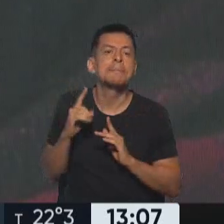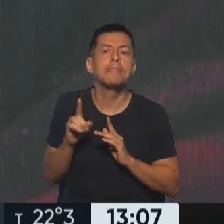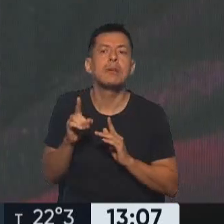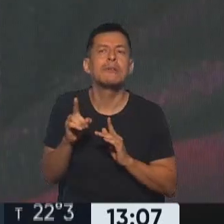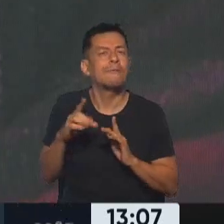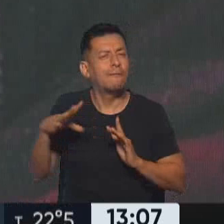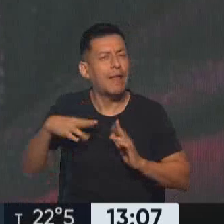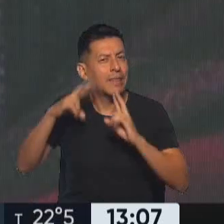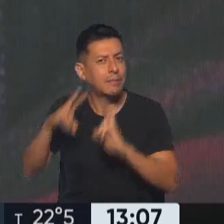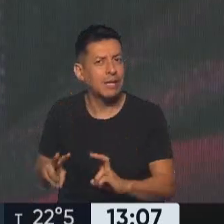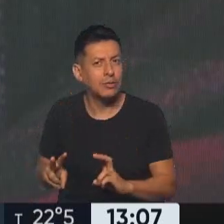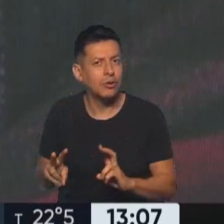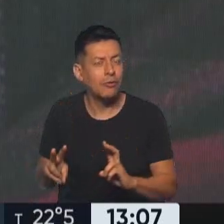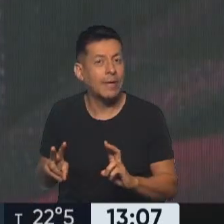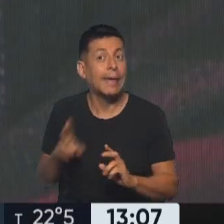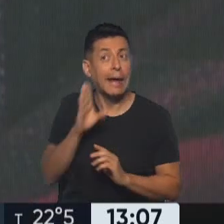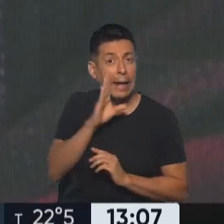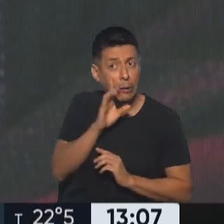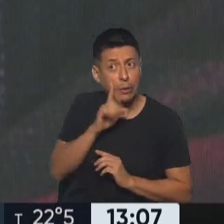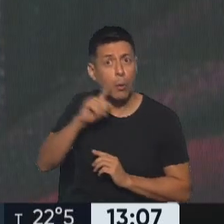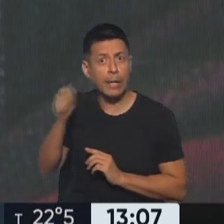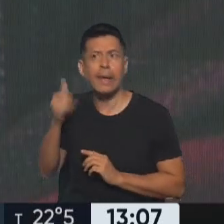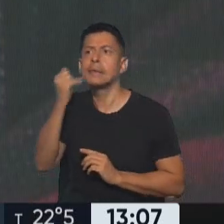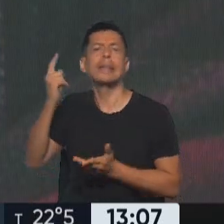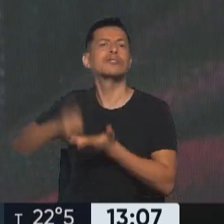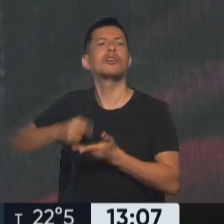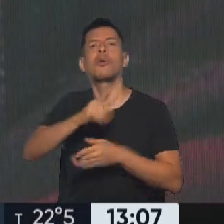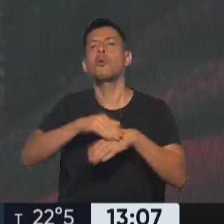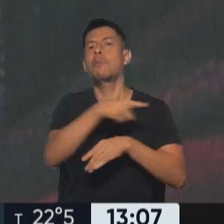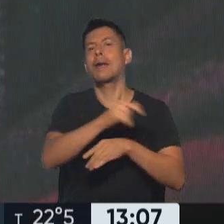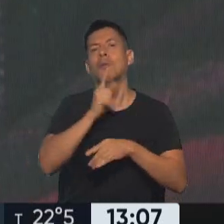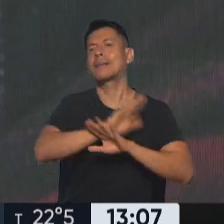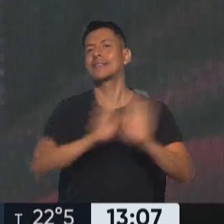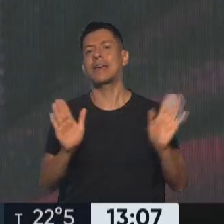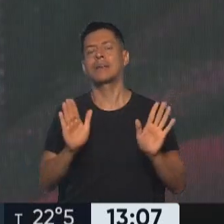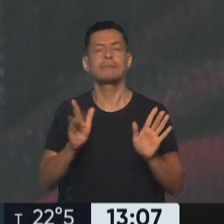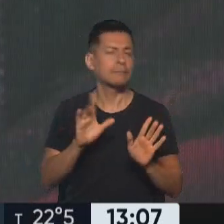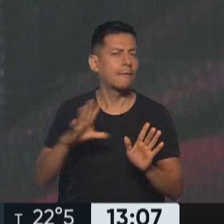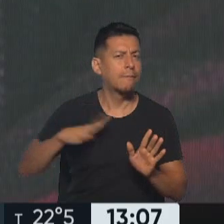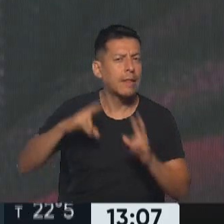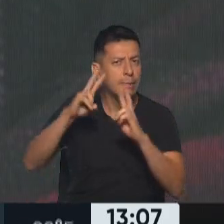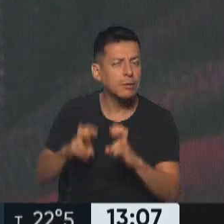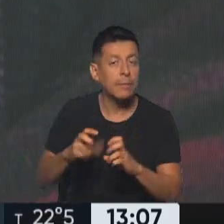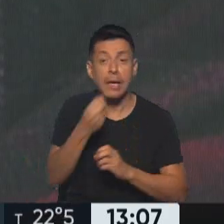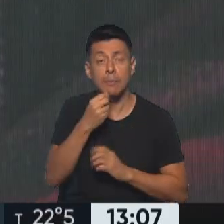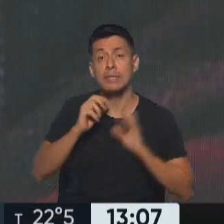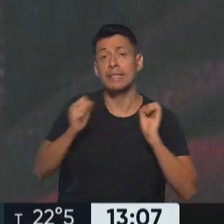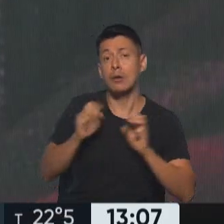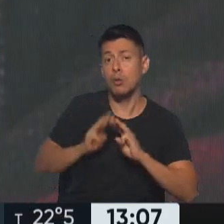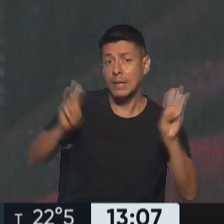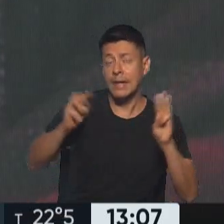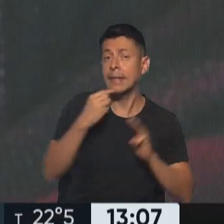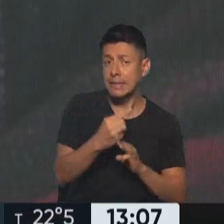todavía en investigación. Estados Unidos y Ucrania ya determinaron la culpabilidad, pero, por ejemplo, el secretario de las Naciones Unidas dijo que